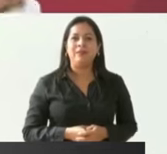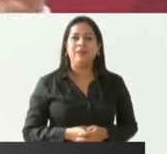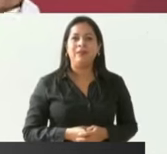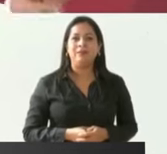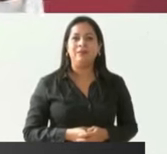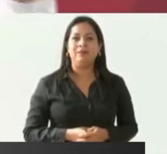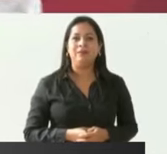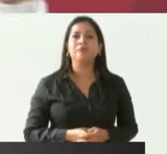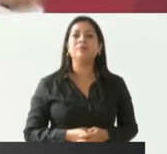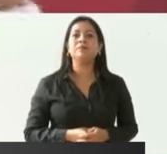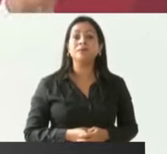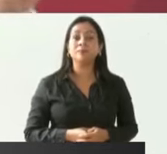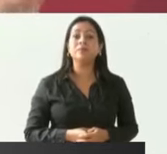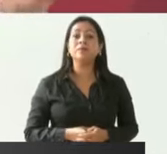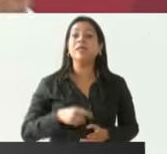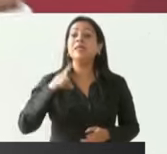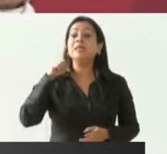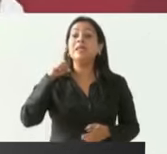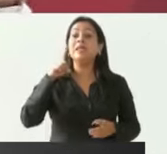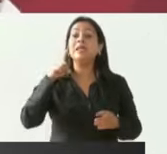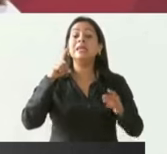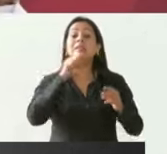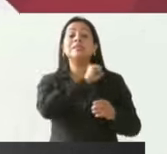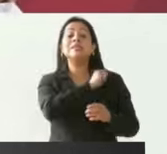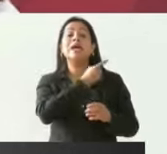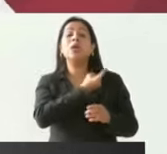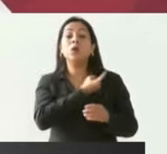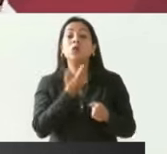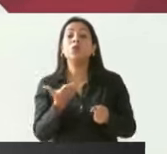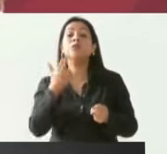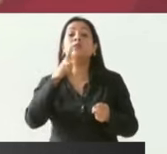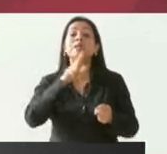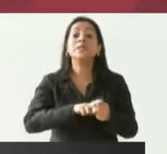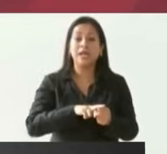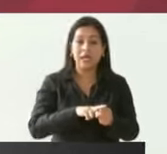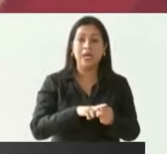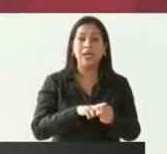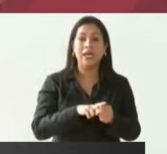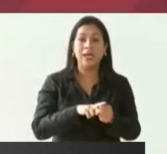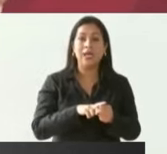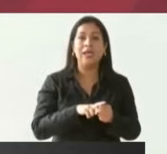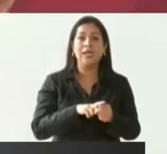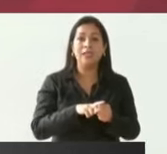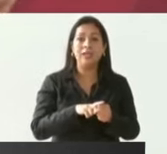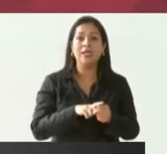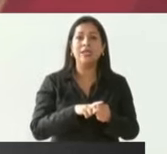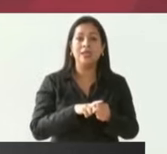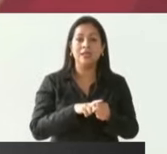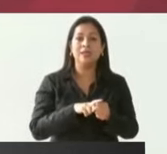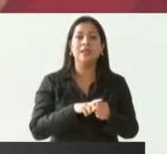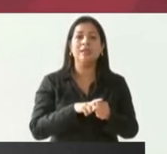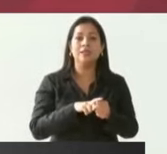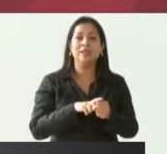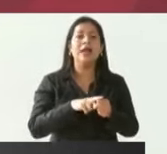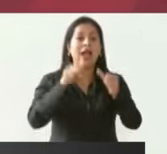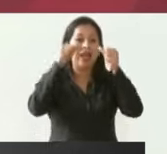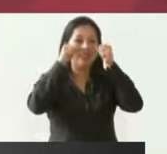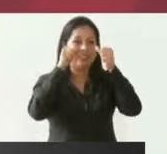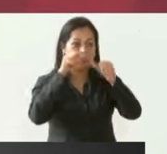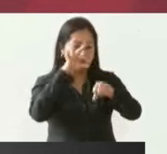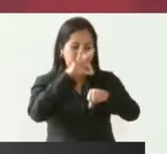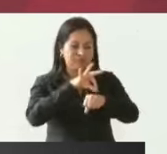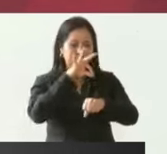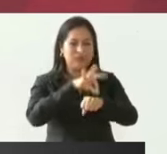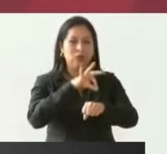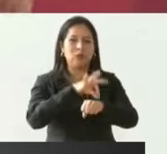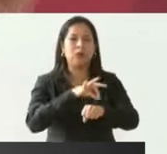centros de salud hospitales atención médica